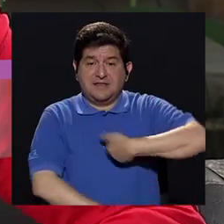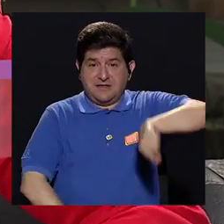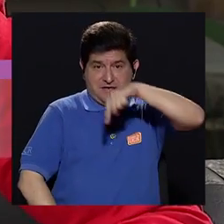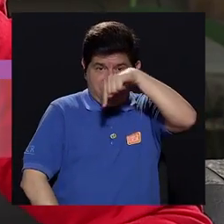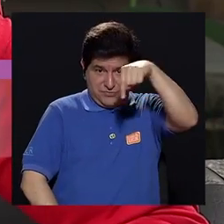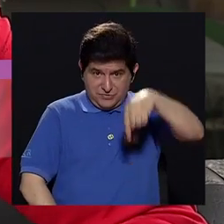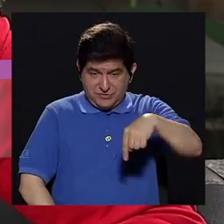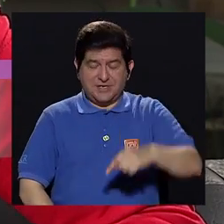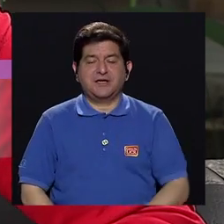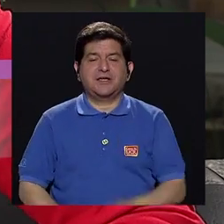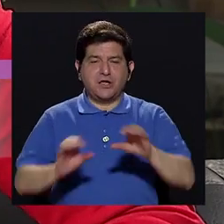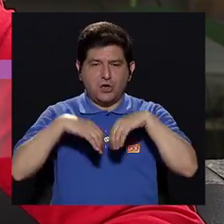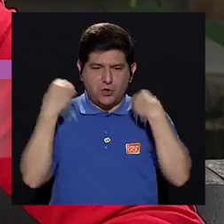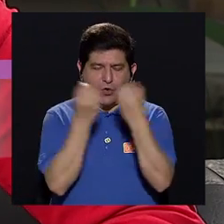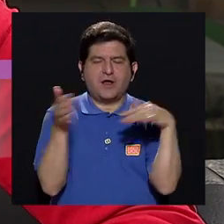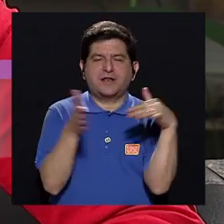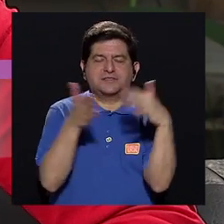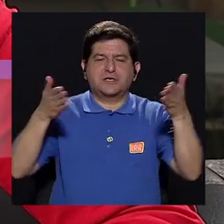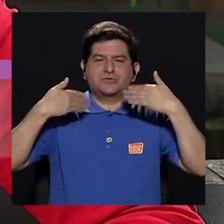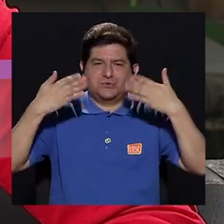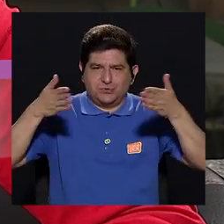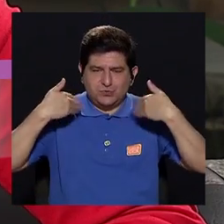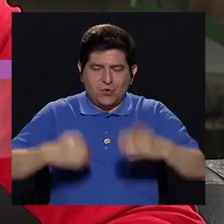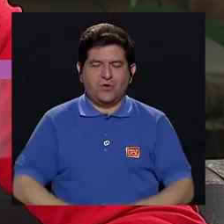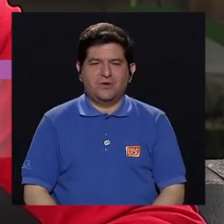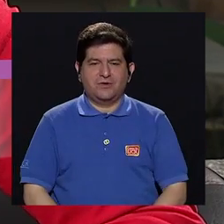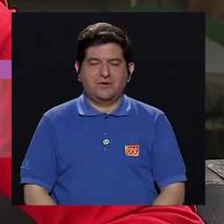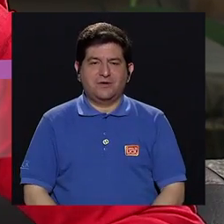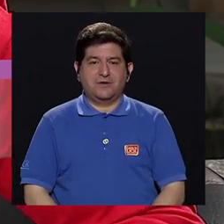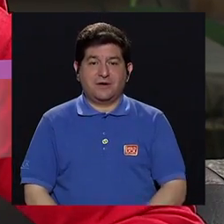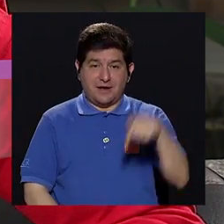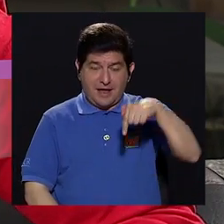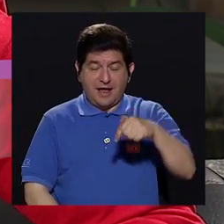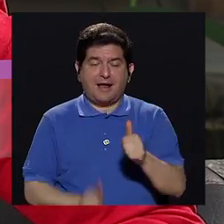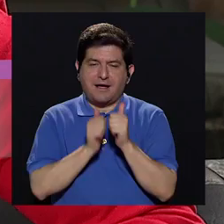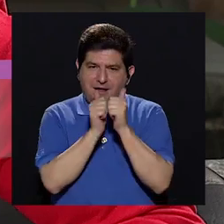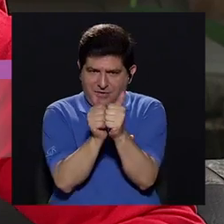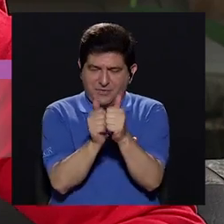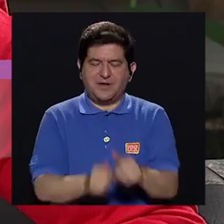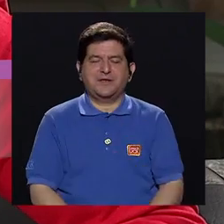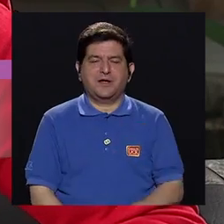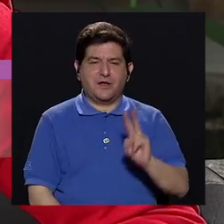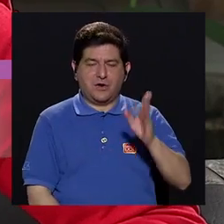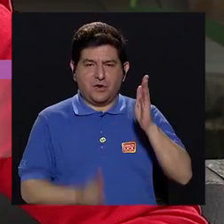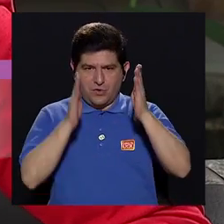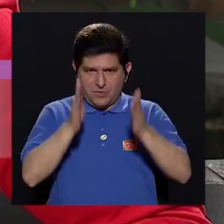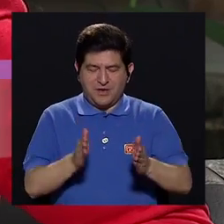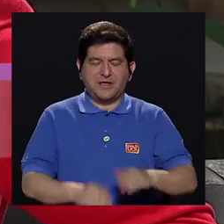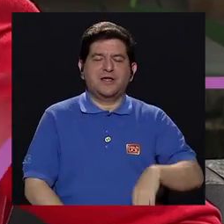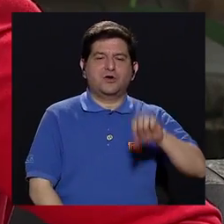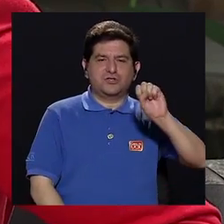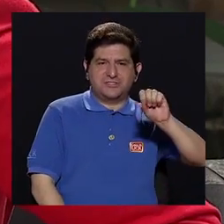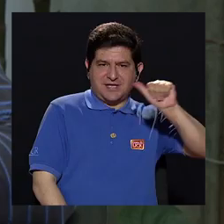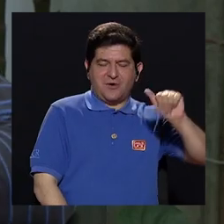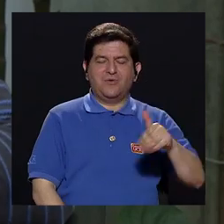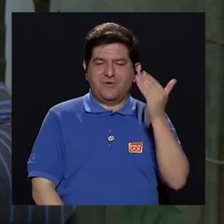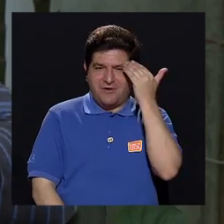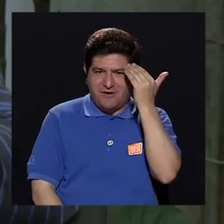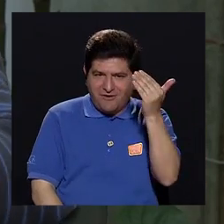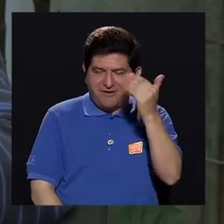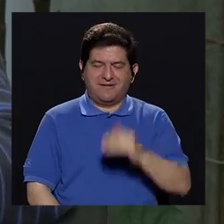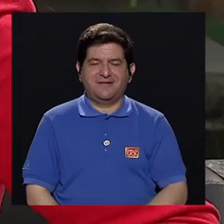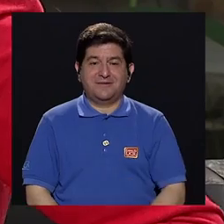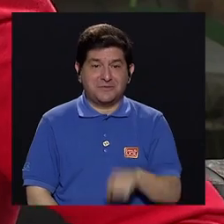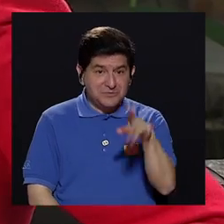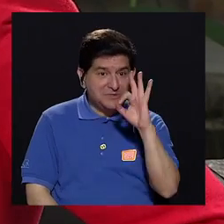nos encontramos en la Organización para Estudios Tropicales. A ustedes les estaremos acompañando mi compañero Saúl Aguilar. Hola, Fabiola.